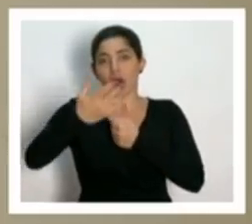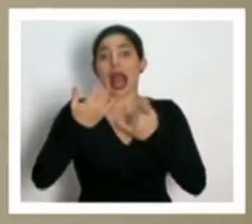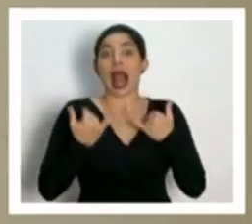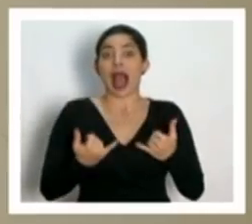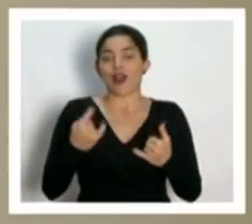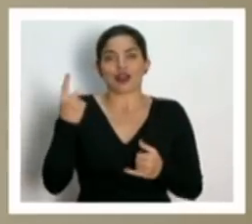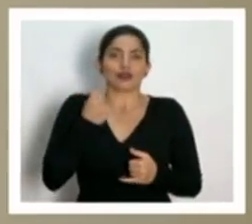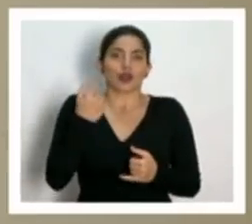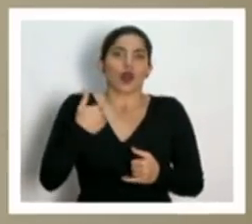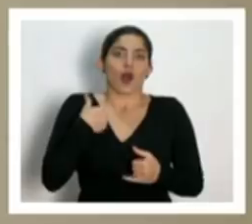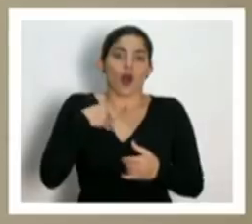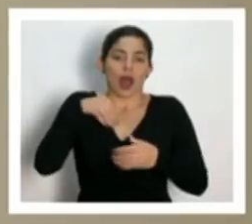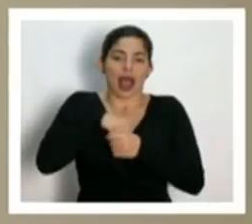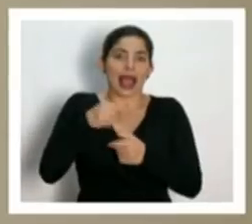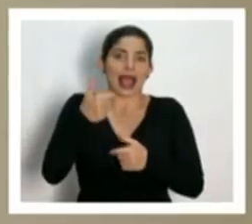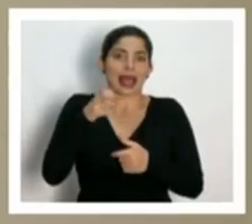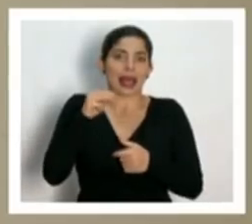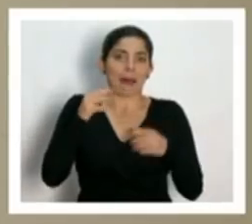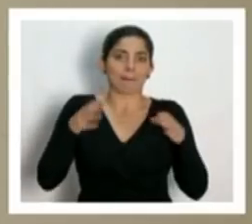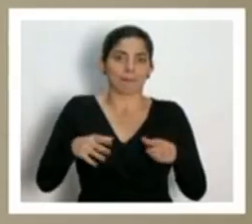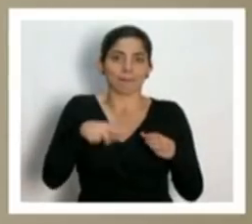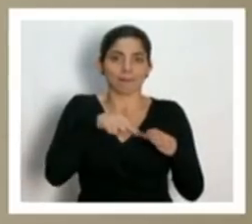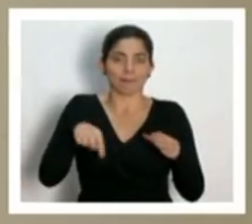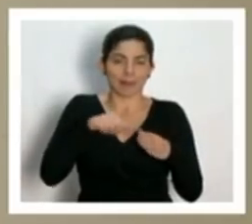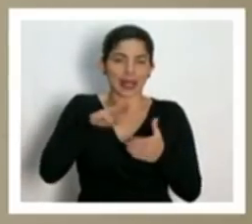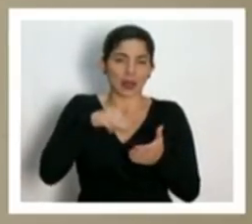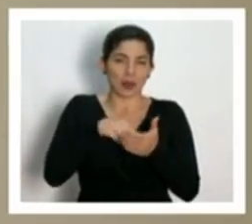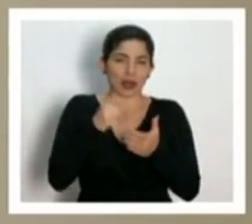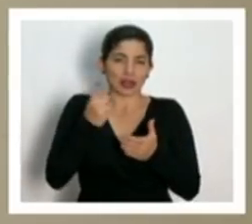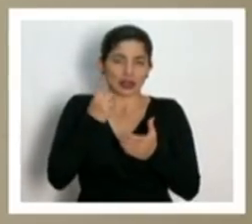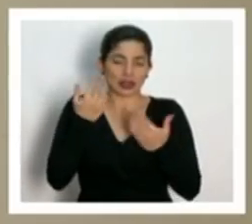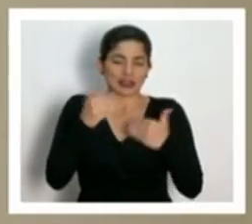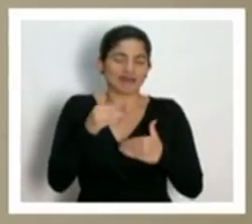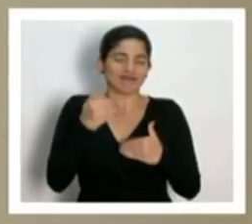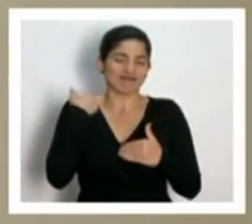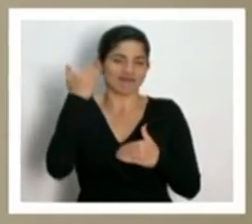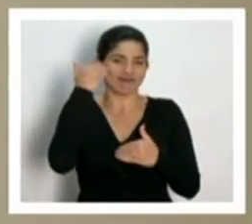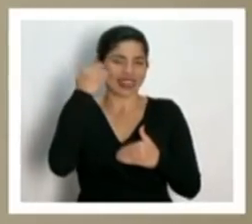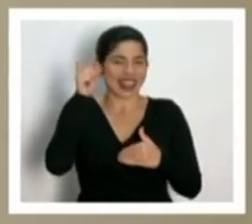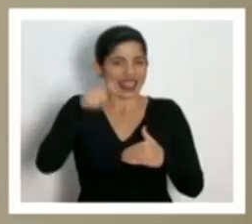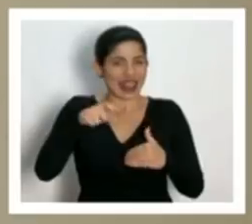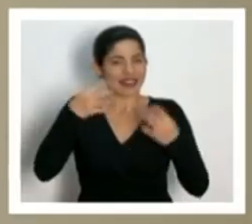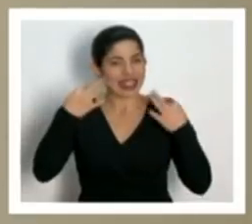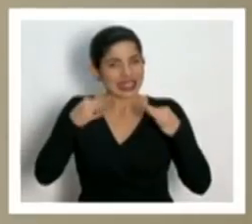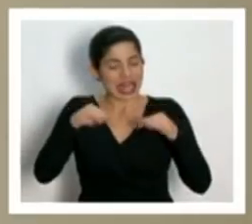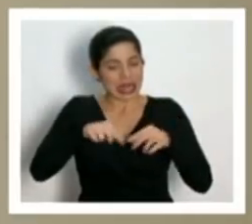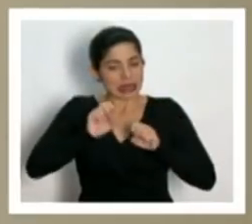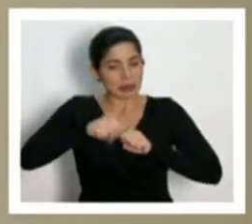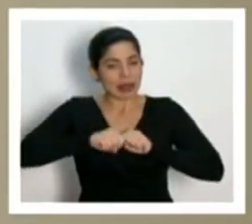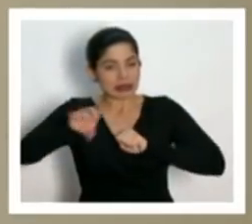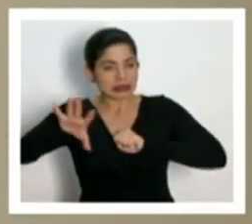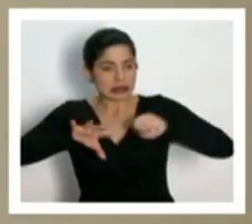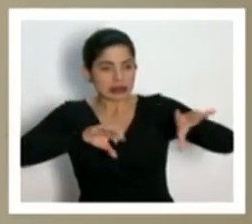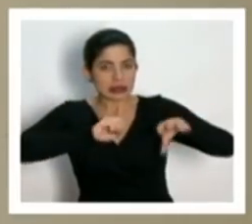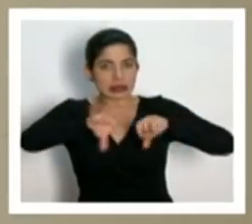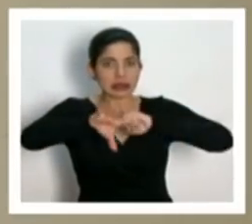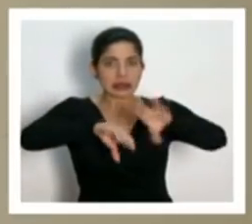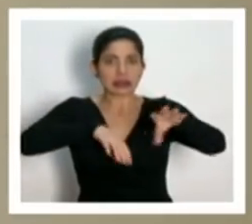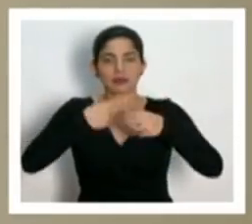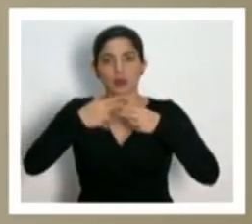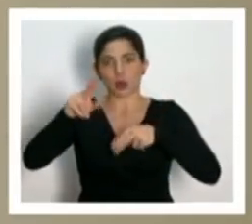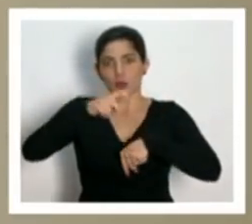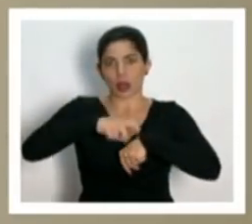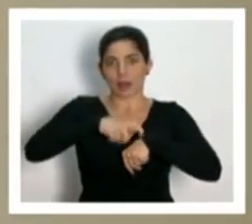está disponible dentro del gran área metropolitana y sabemos que también eso es algo que tenemos que tratar de que se pueda plasmar en el menor tiempo